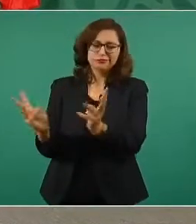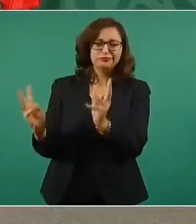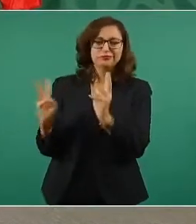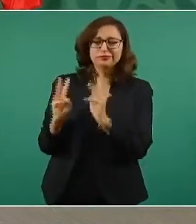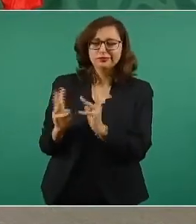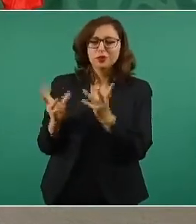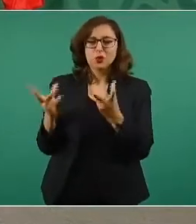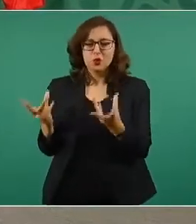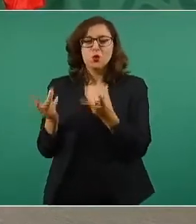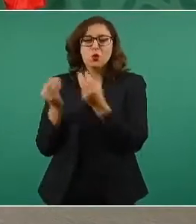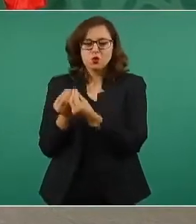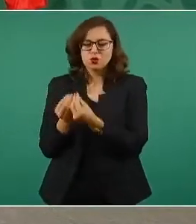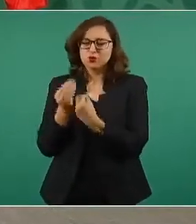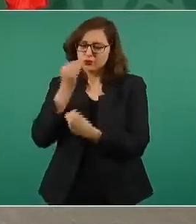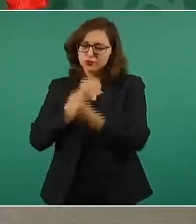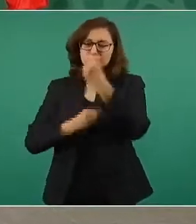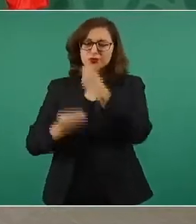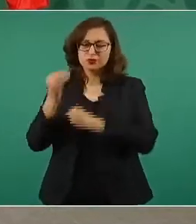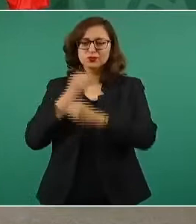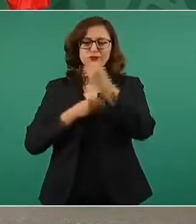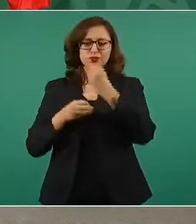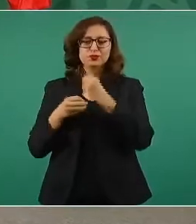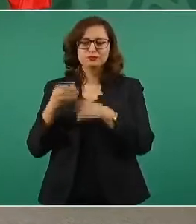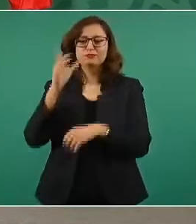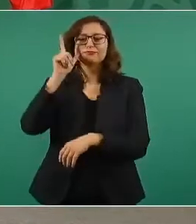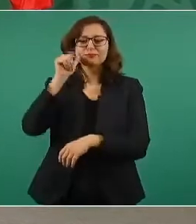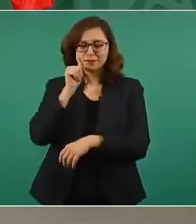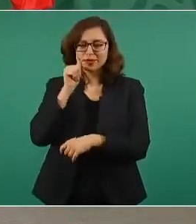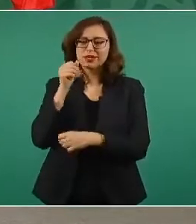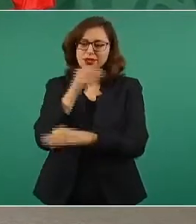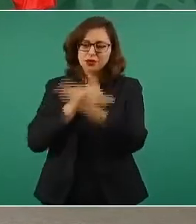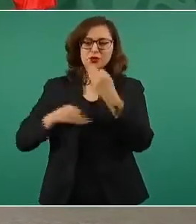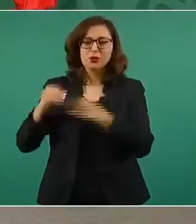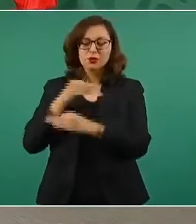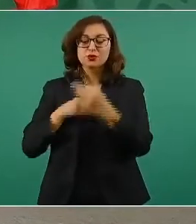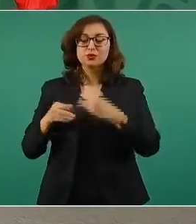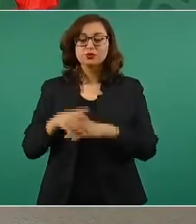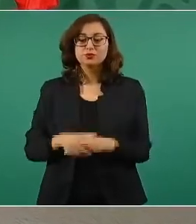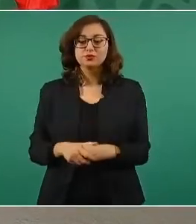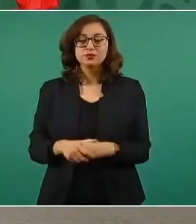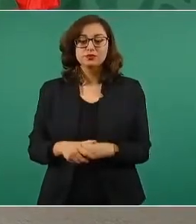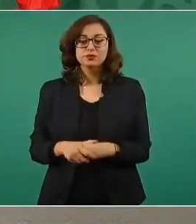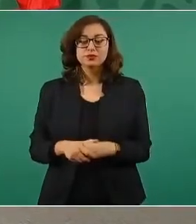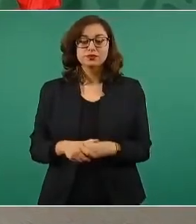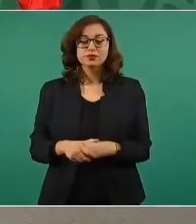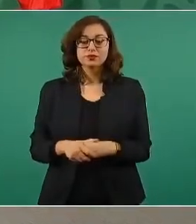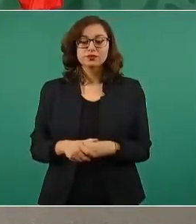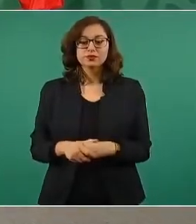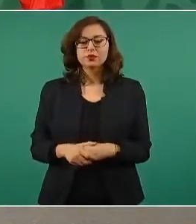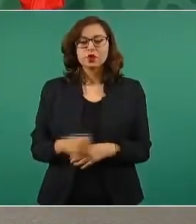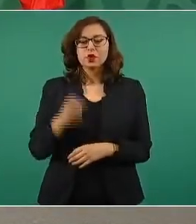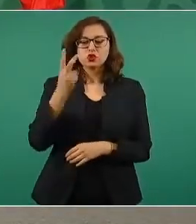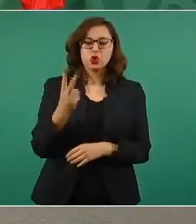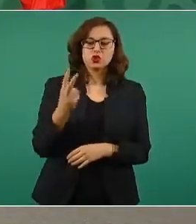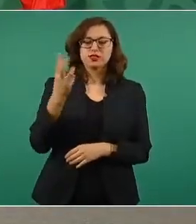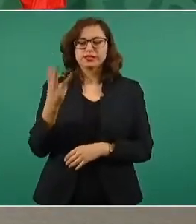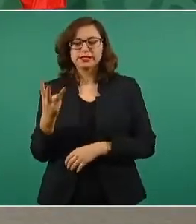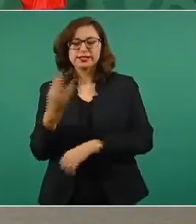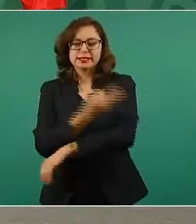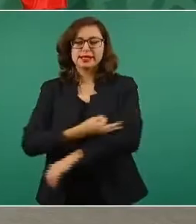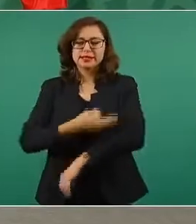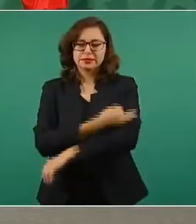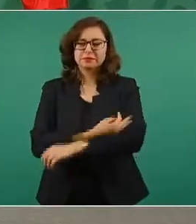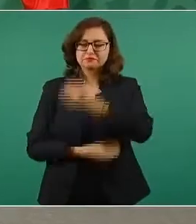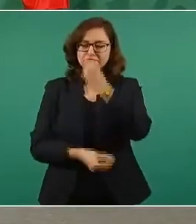¿Todos mañana? ¿Todos? ¿A las 10? A las dos y media, tres. Sí, una